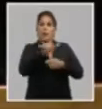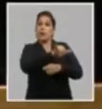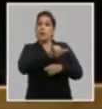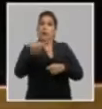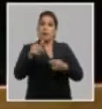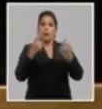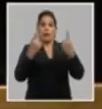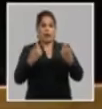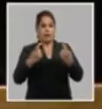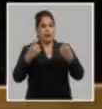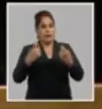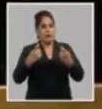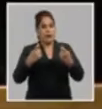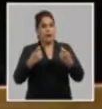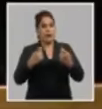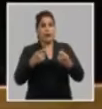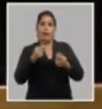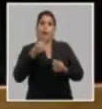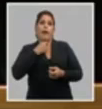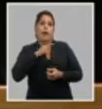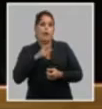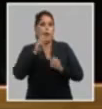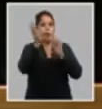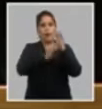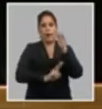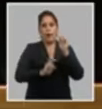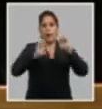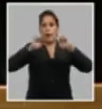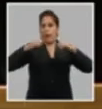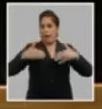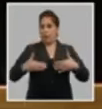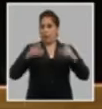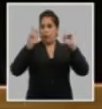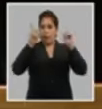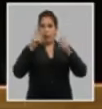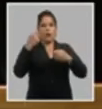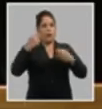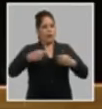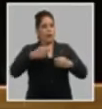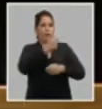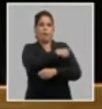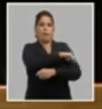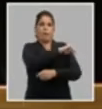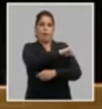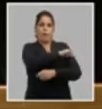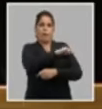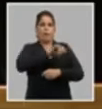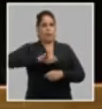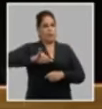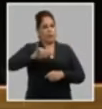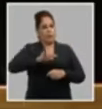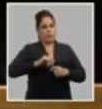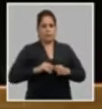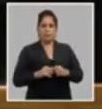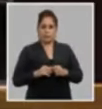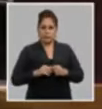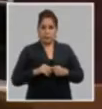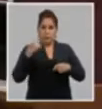con la necesaria formación de valores éticos y políticos de nuestros ciudadanos.